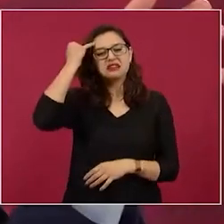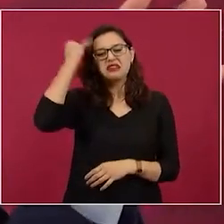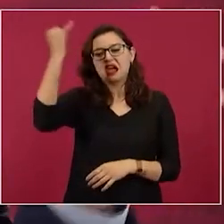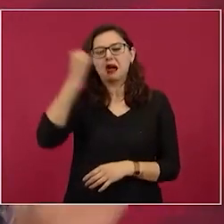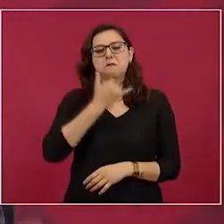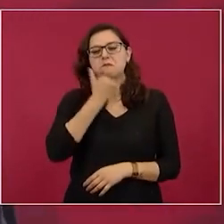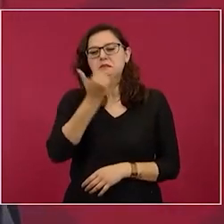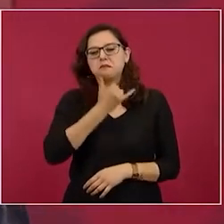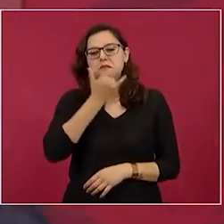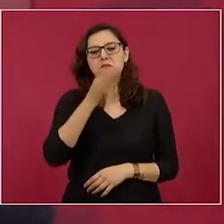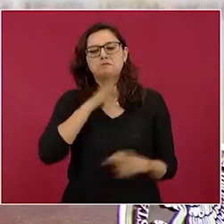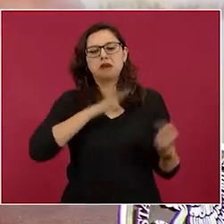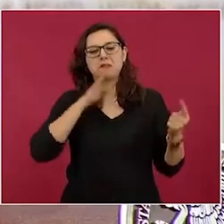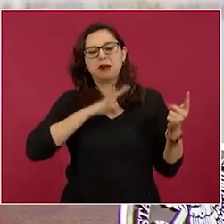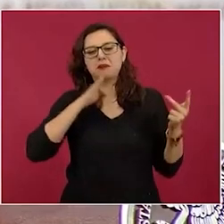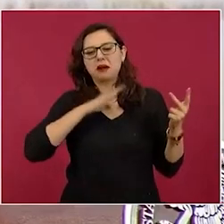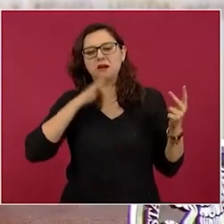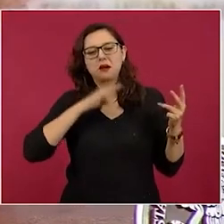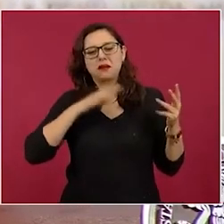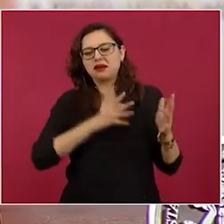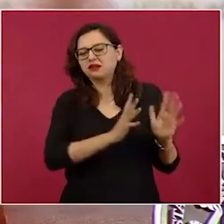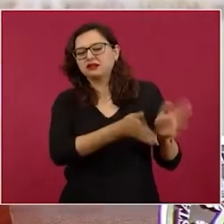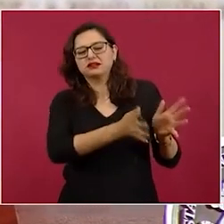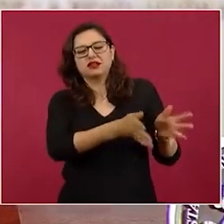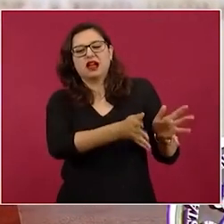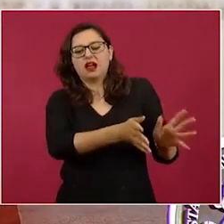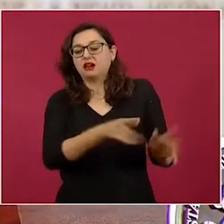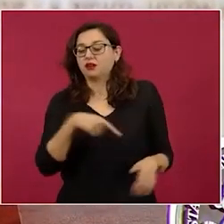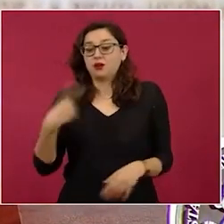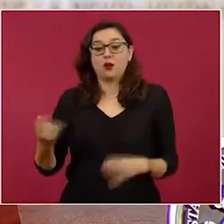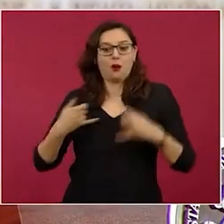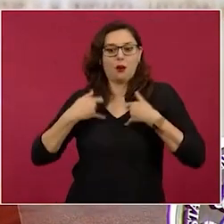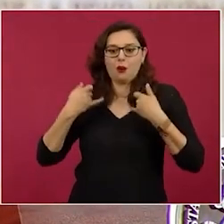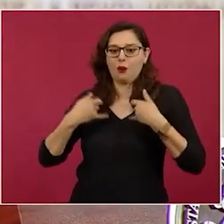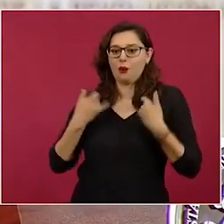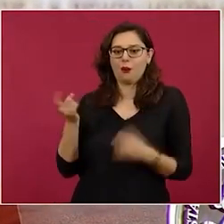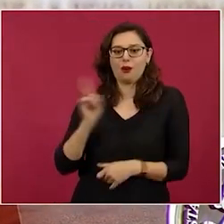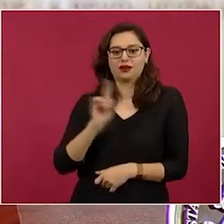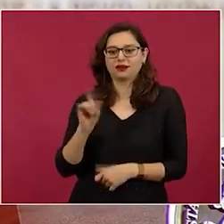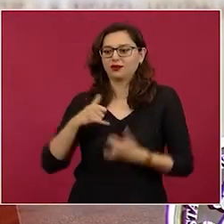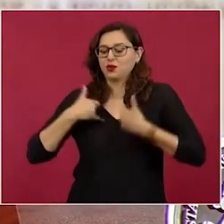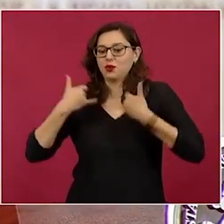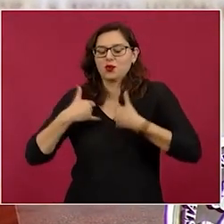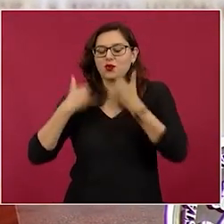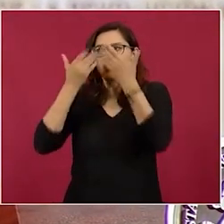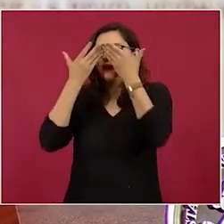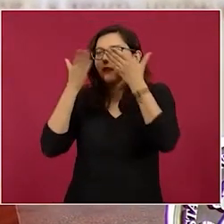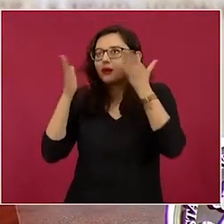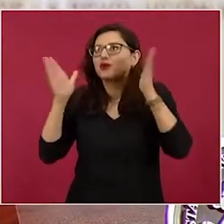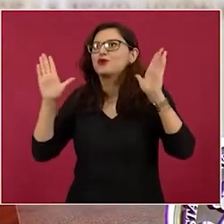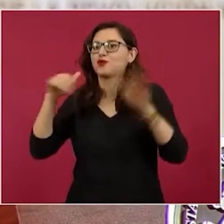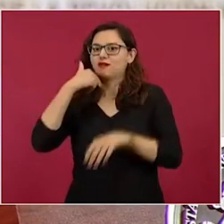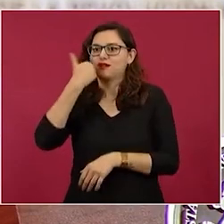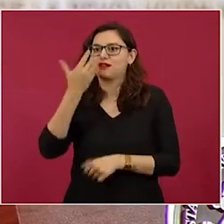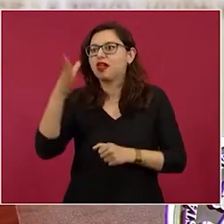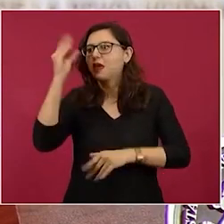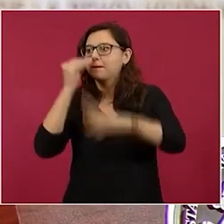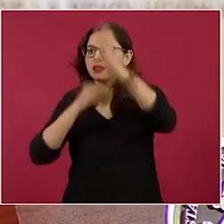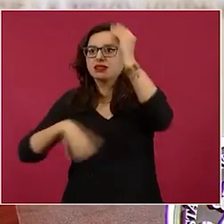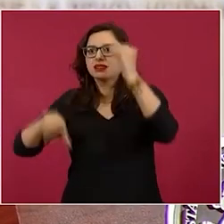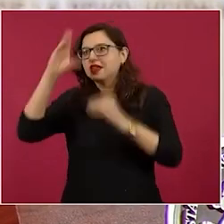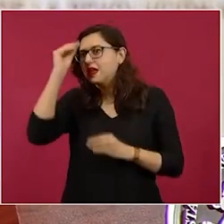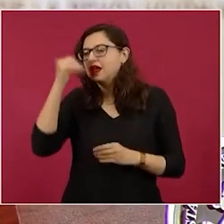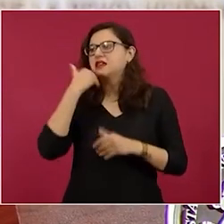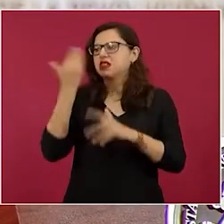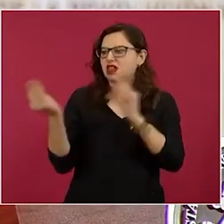y se preguntan cosas y este hay que argumentar con